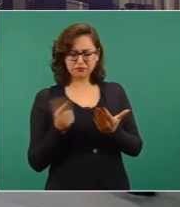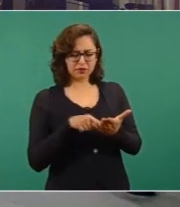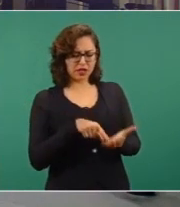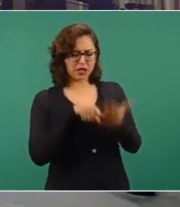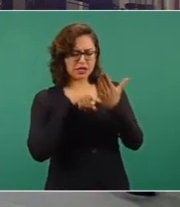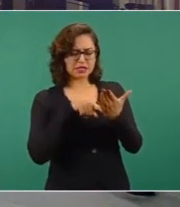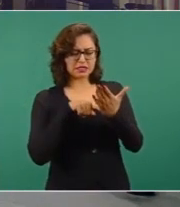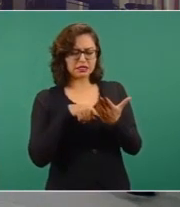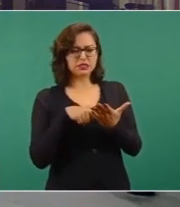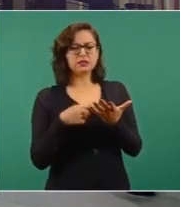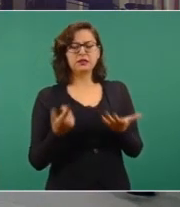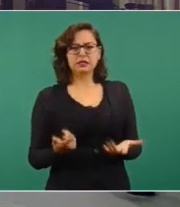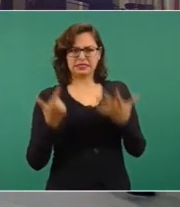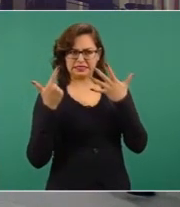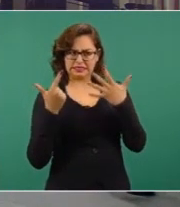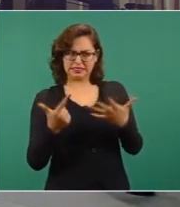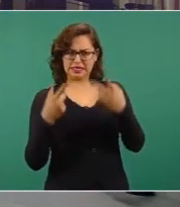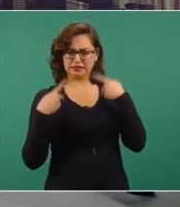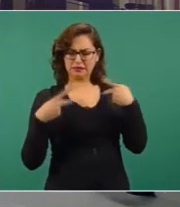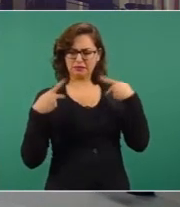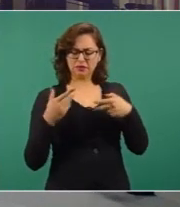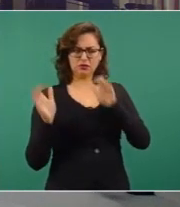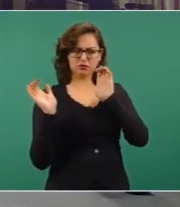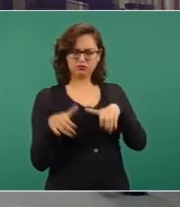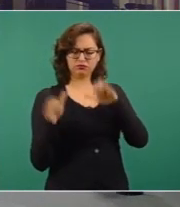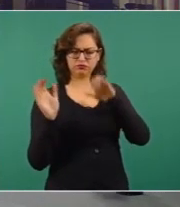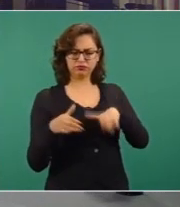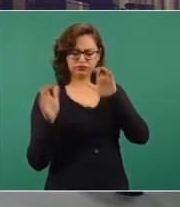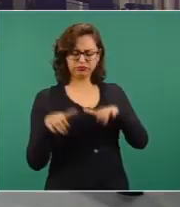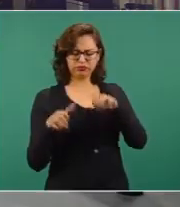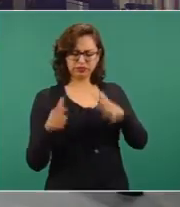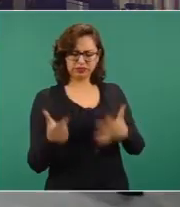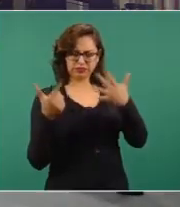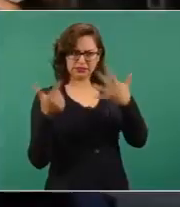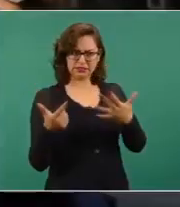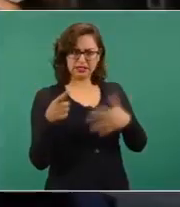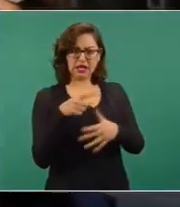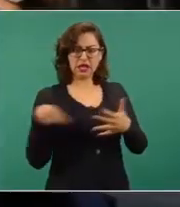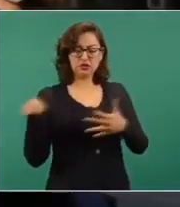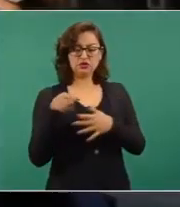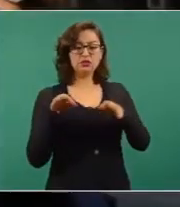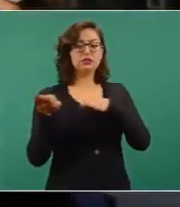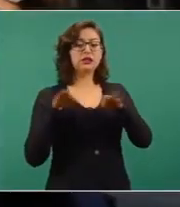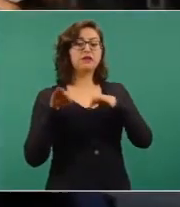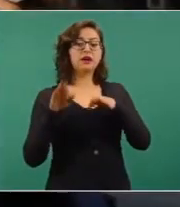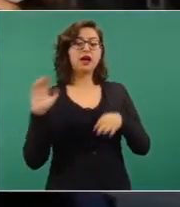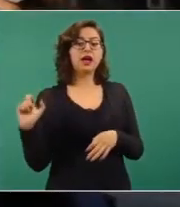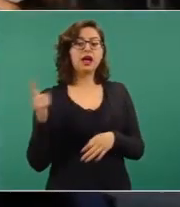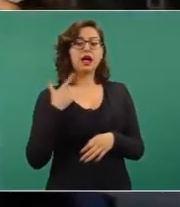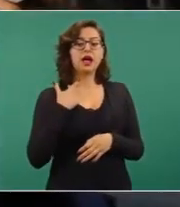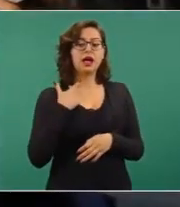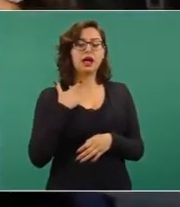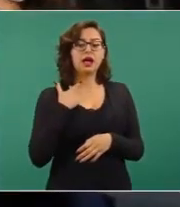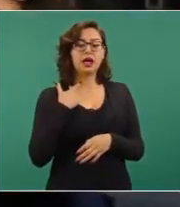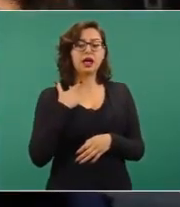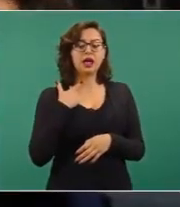funcionarios que entraron en estos cambios pertenecieron a la administración de José